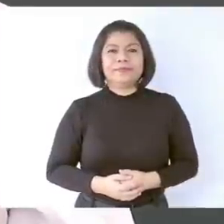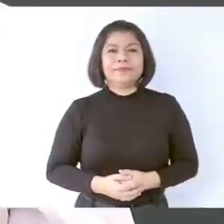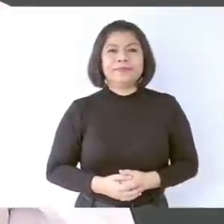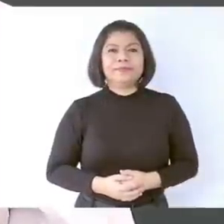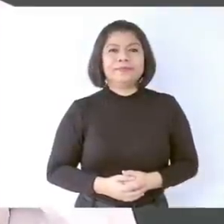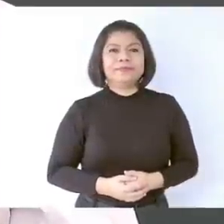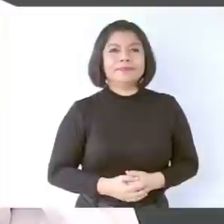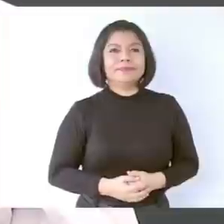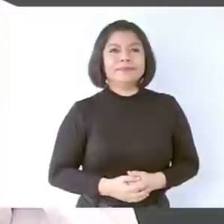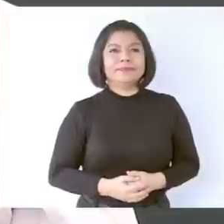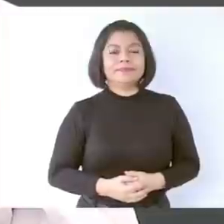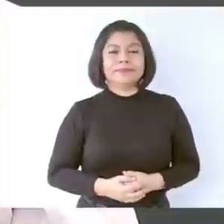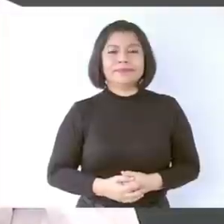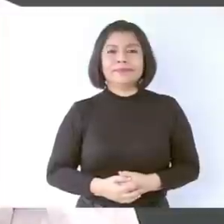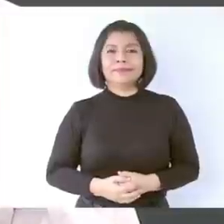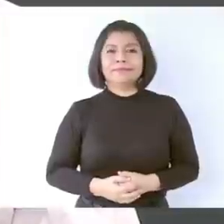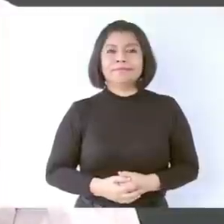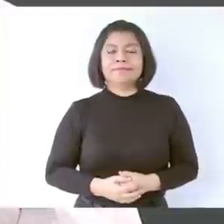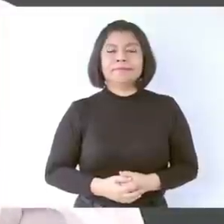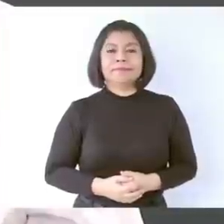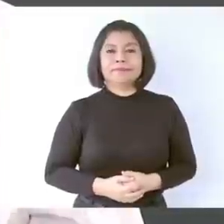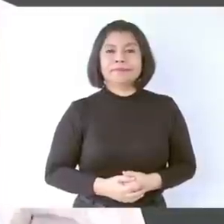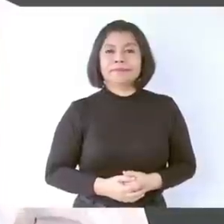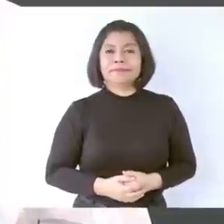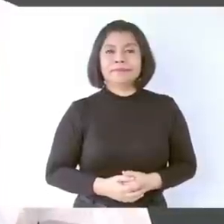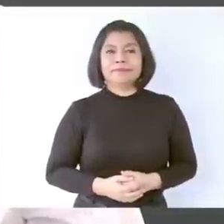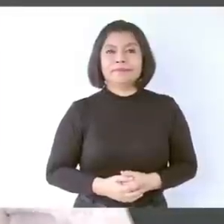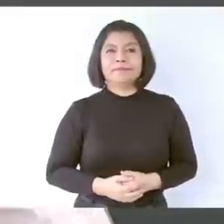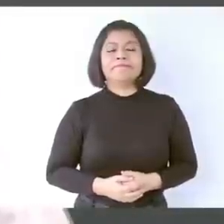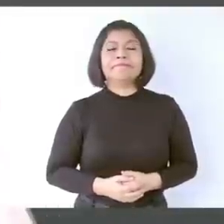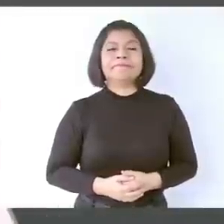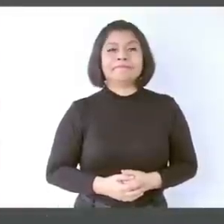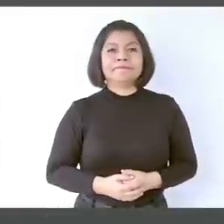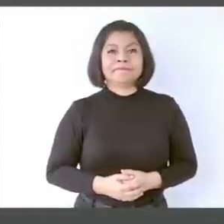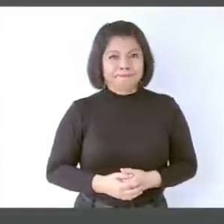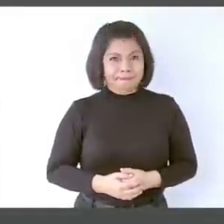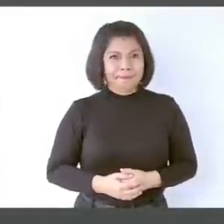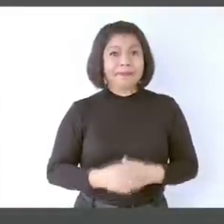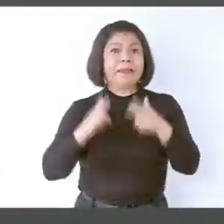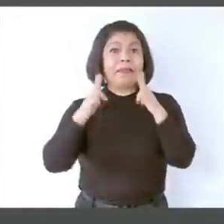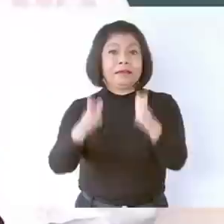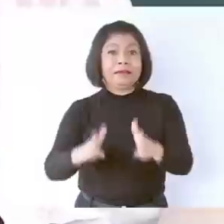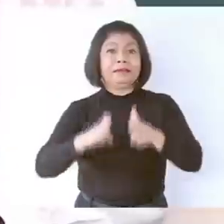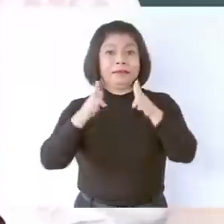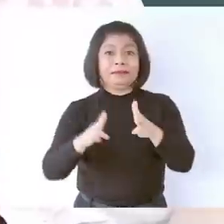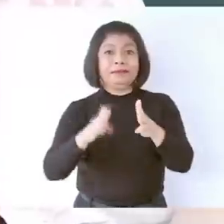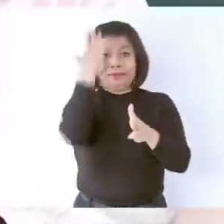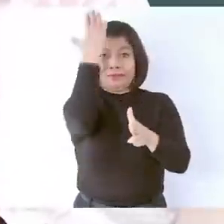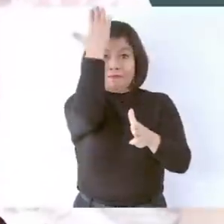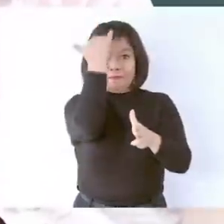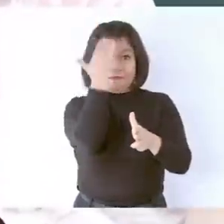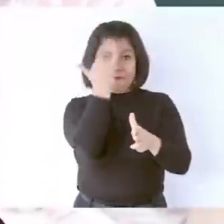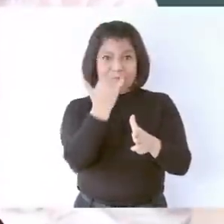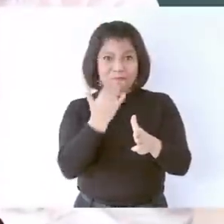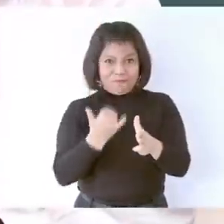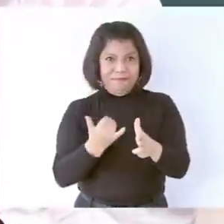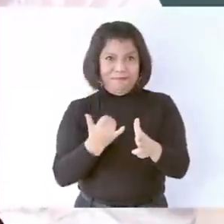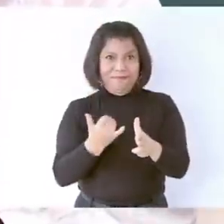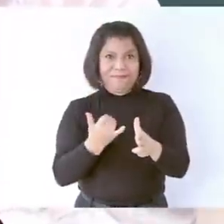construir la infraestructura del Tren Maya de